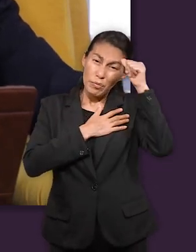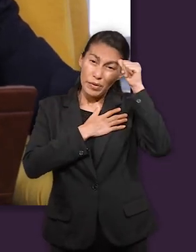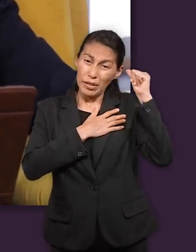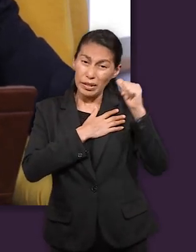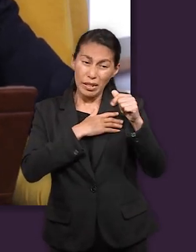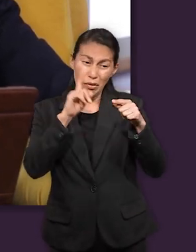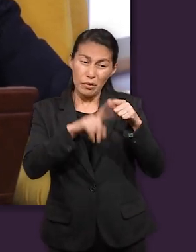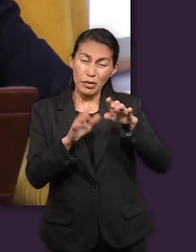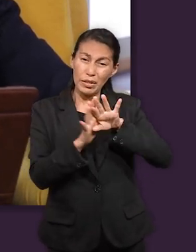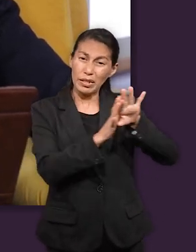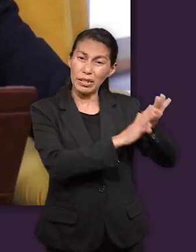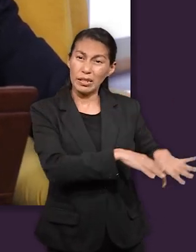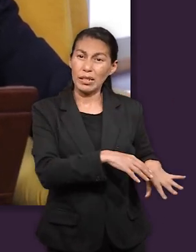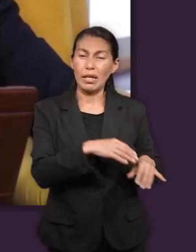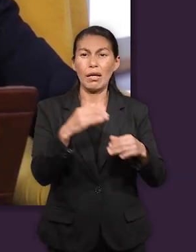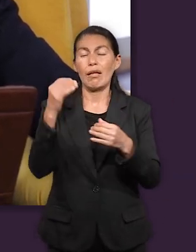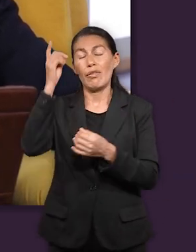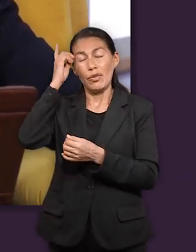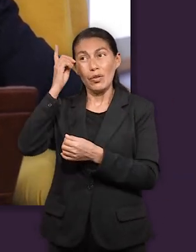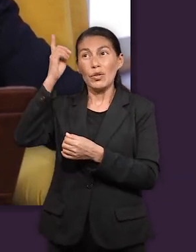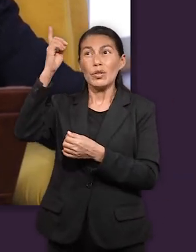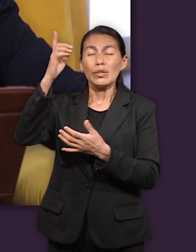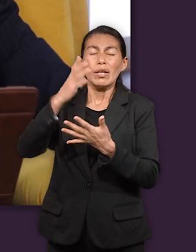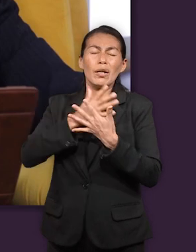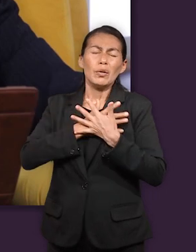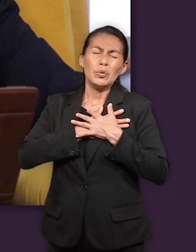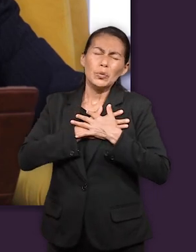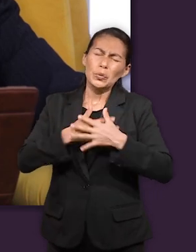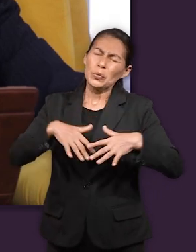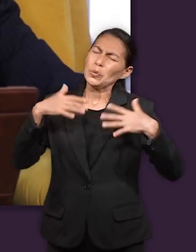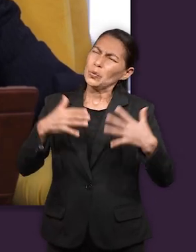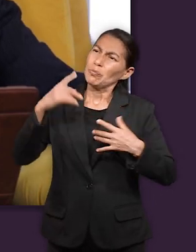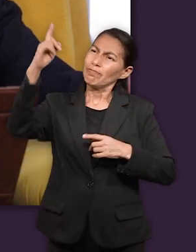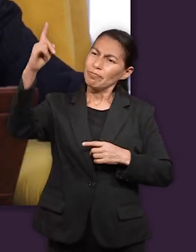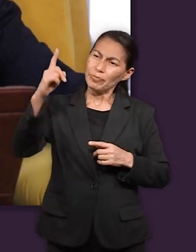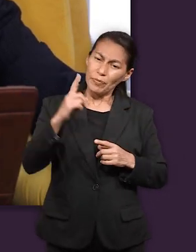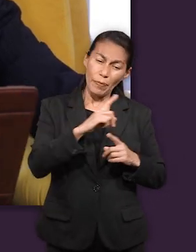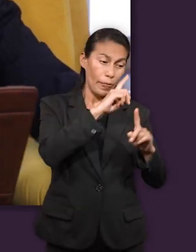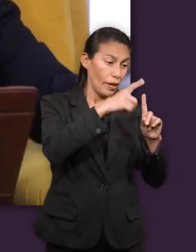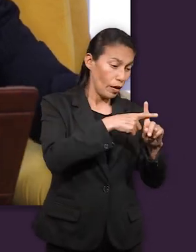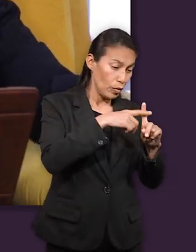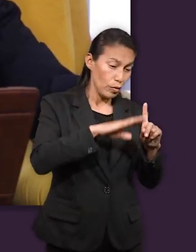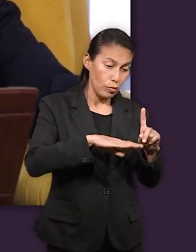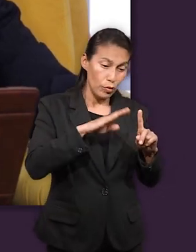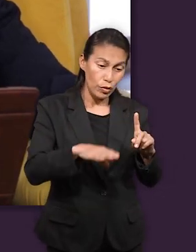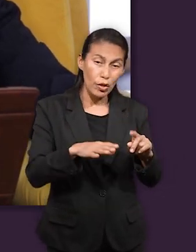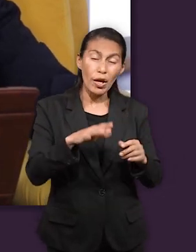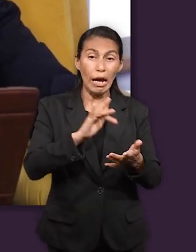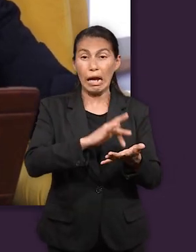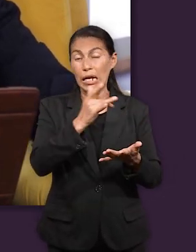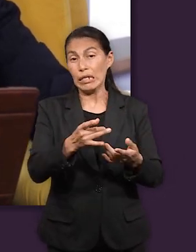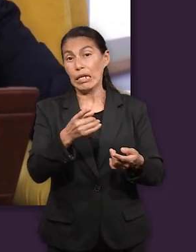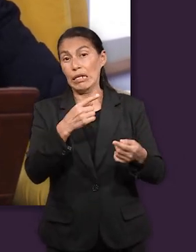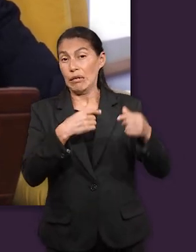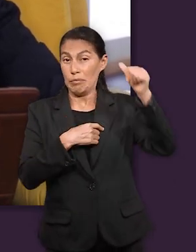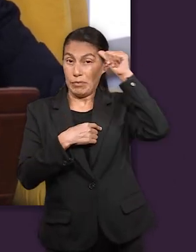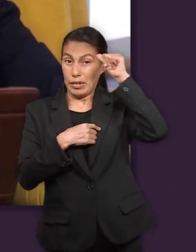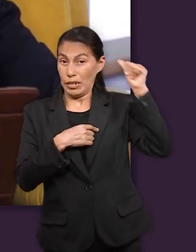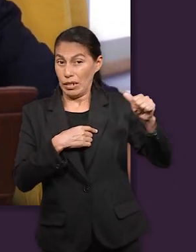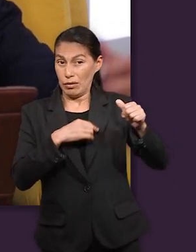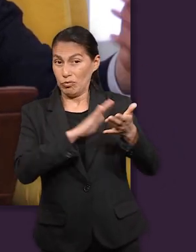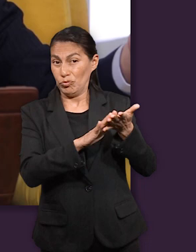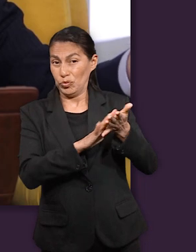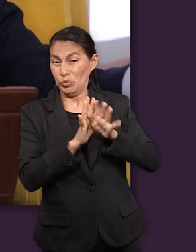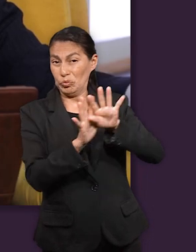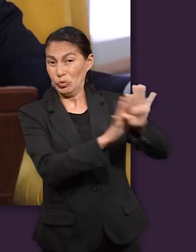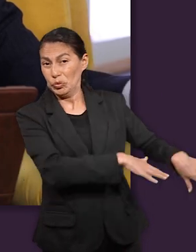el amor más grande que nosotros podemos tener el amor de nuestro Dios hacia nosotros que ha cubierto la multitud de nuestros pecados y ahora nos puede hacer